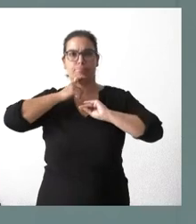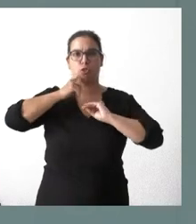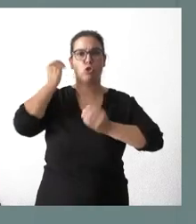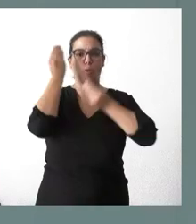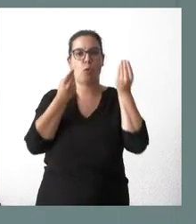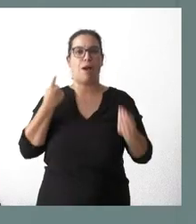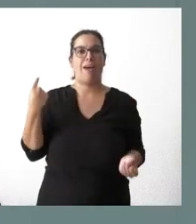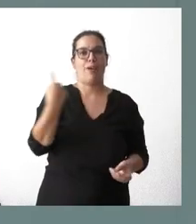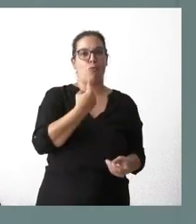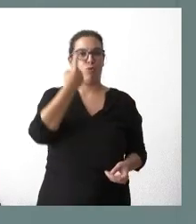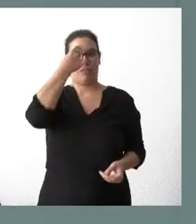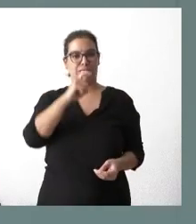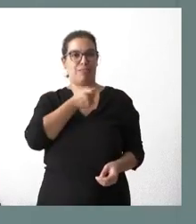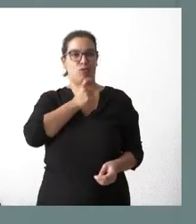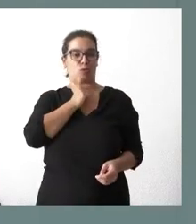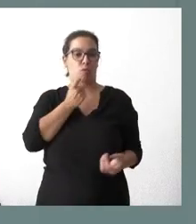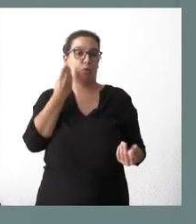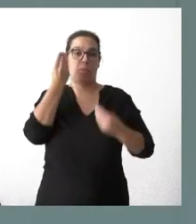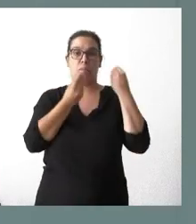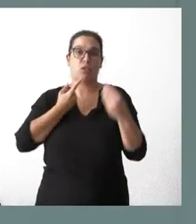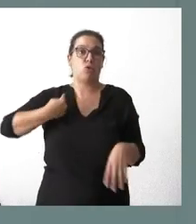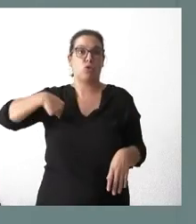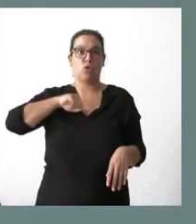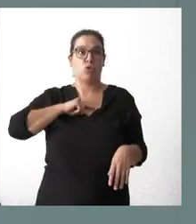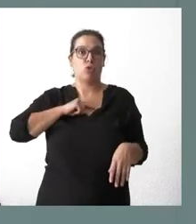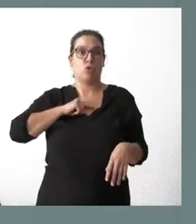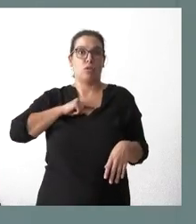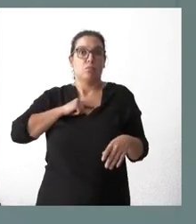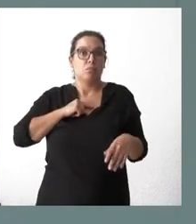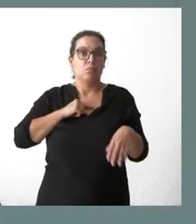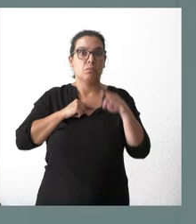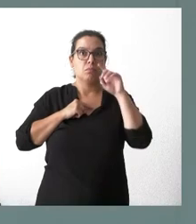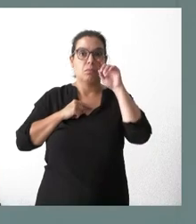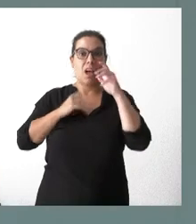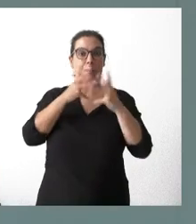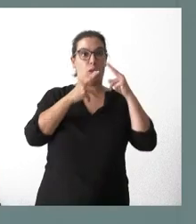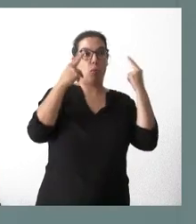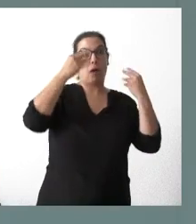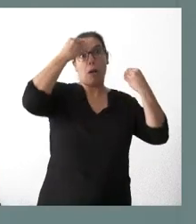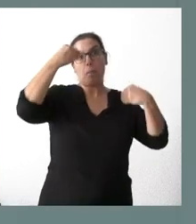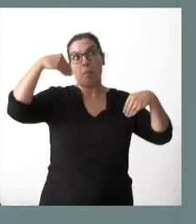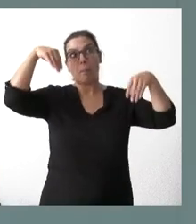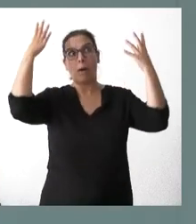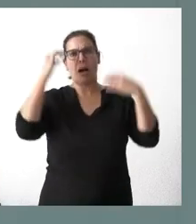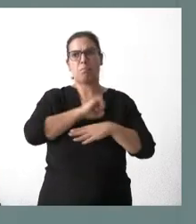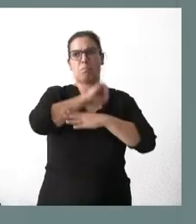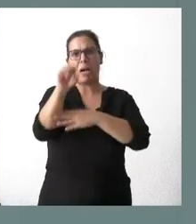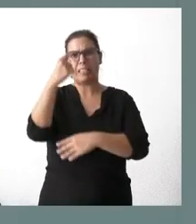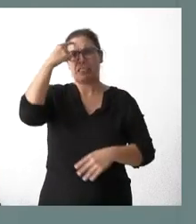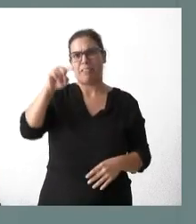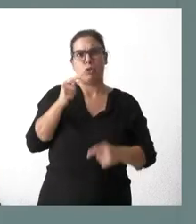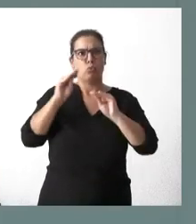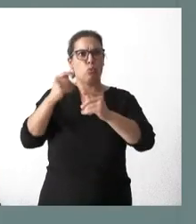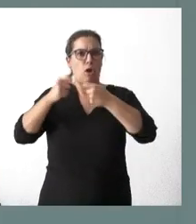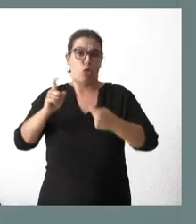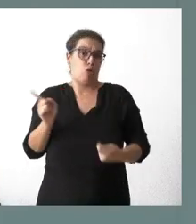productiva, pues yo creo que, por nuestra parte, es una presunción de saber las Administraciones públicas más de lo que sabe cada uno en su propio negocio.